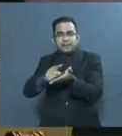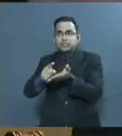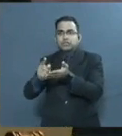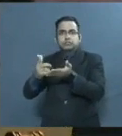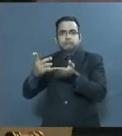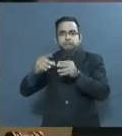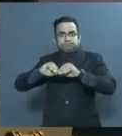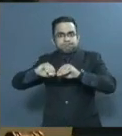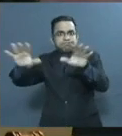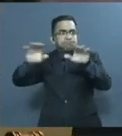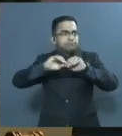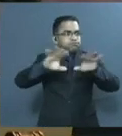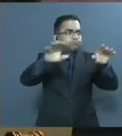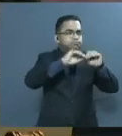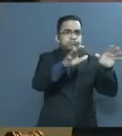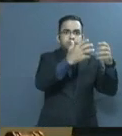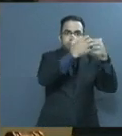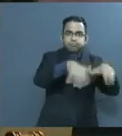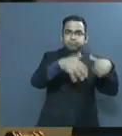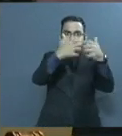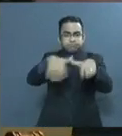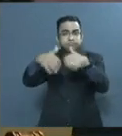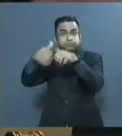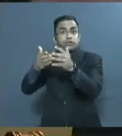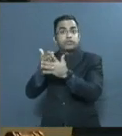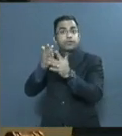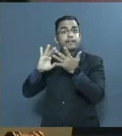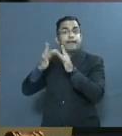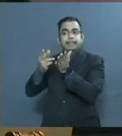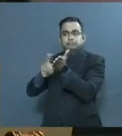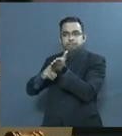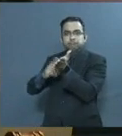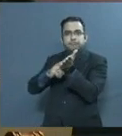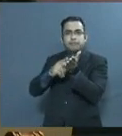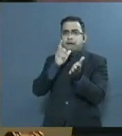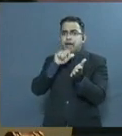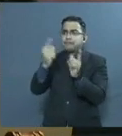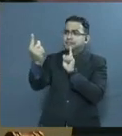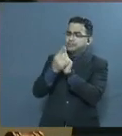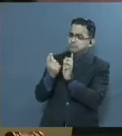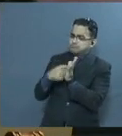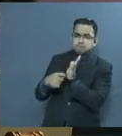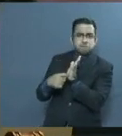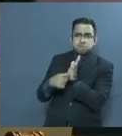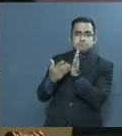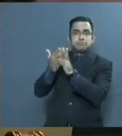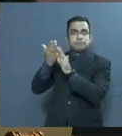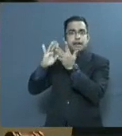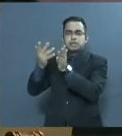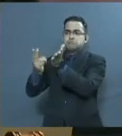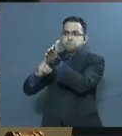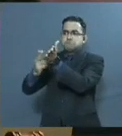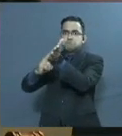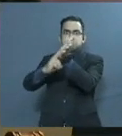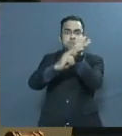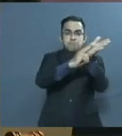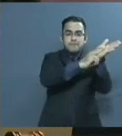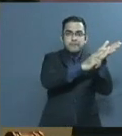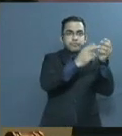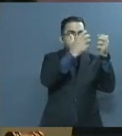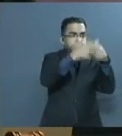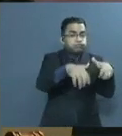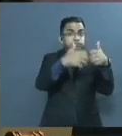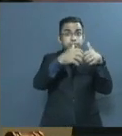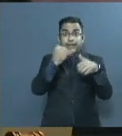tribunales a nivel nacional, sin los cuales los procesos asociados se habrían visto detenidos o atrasados